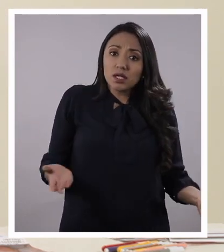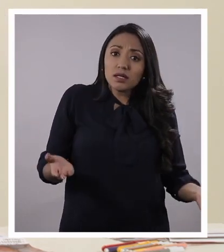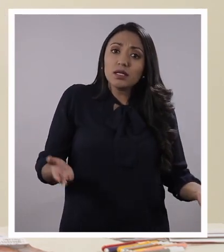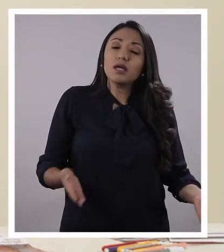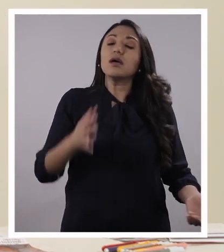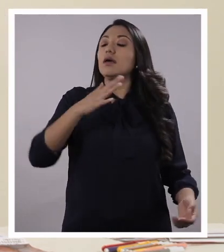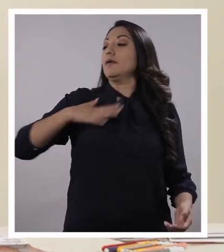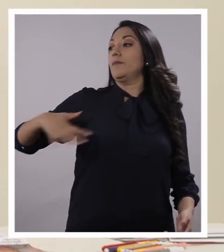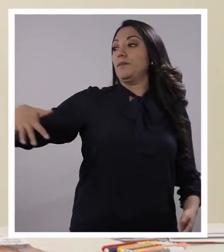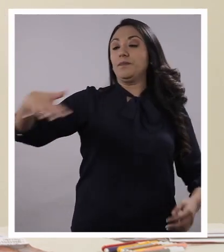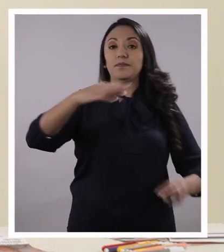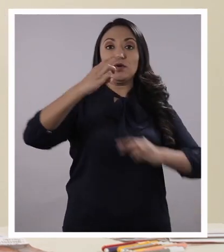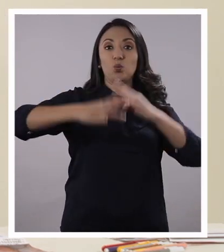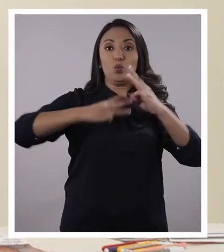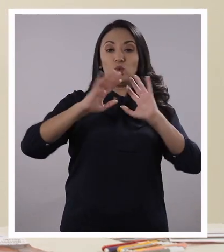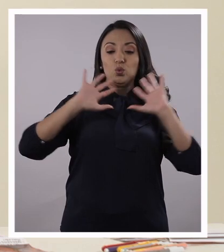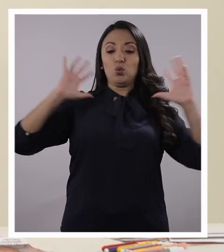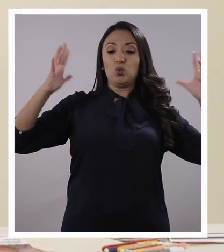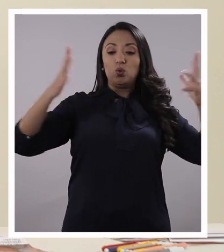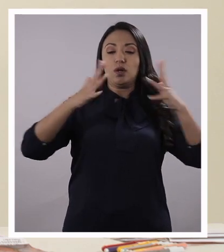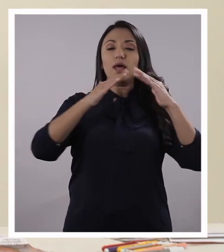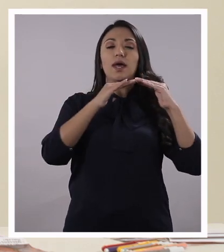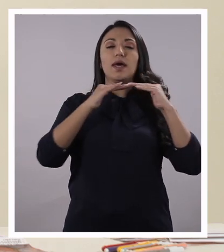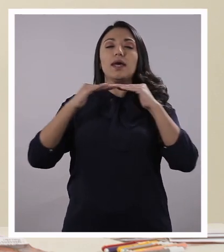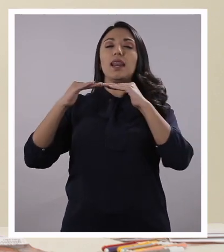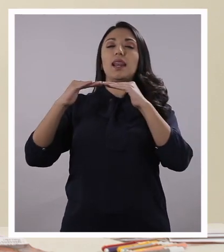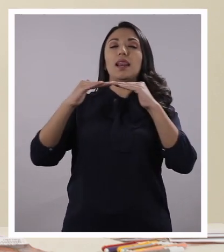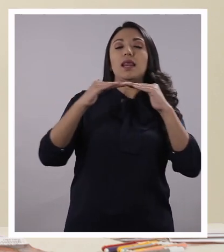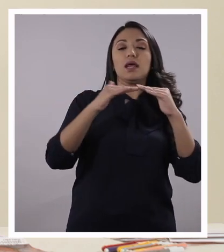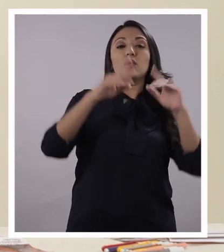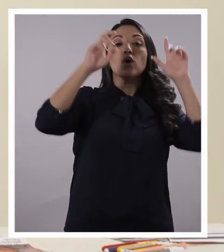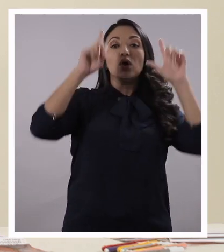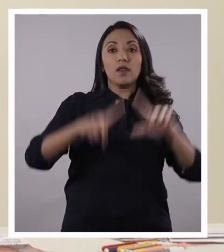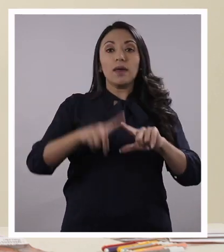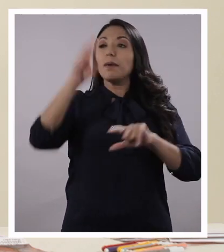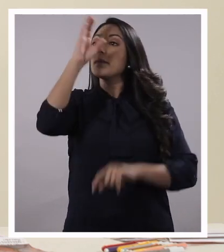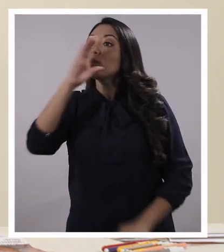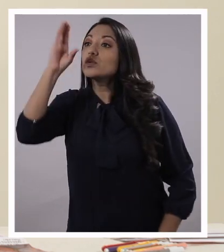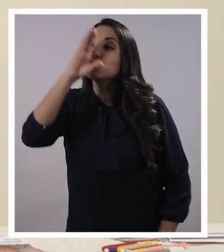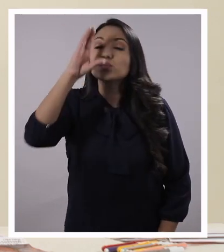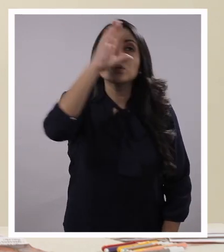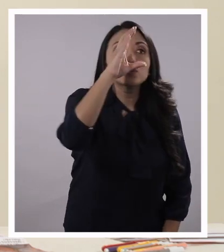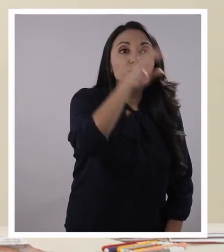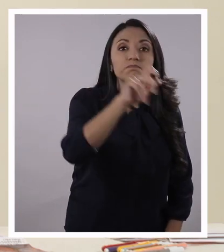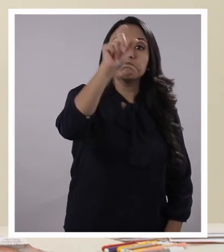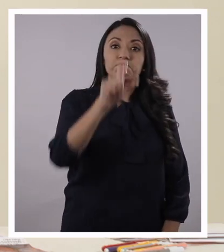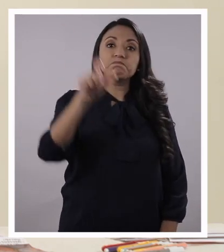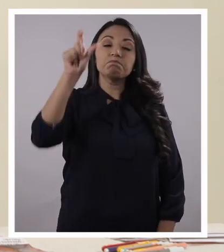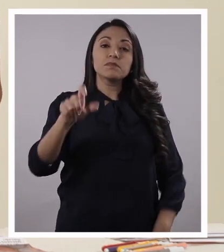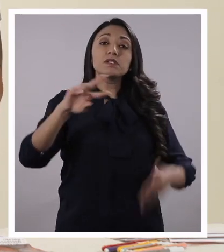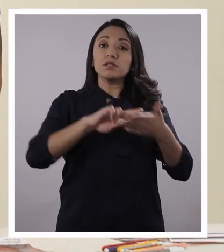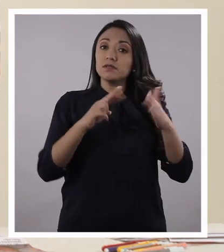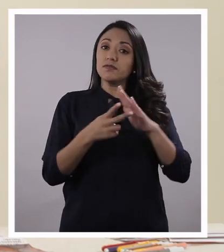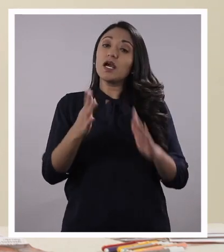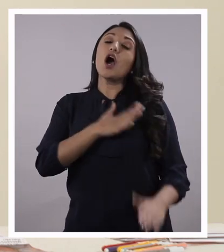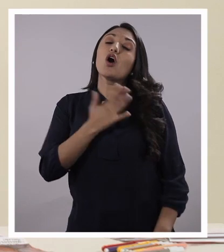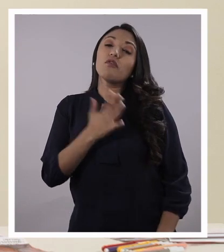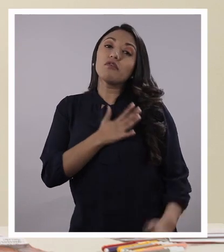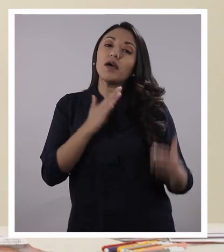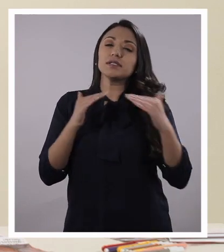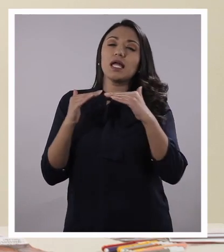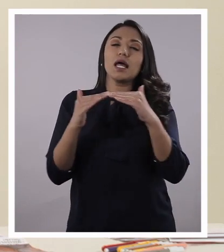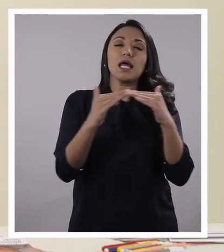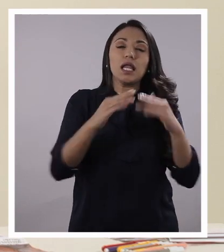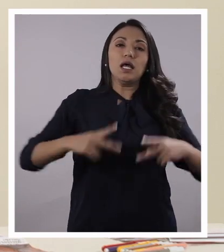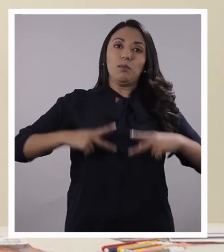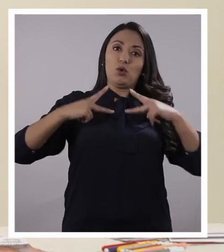parte del cosmos y tenemos que estar en equilibrio. Así que tenemos que buscar personas que nos den confianza, que nos den equilibrio